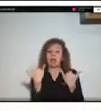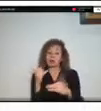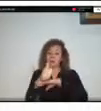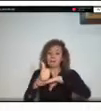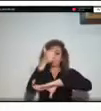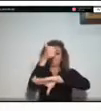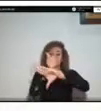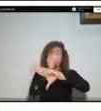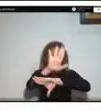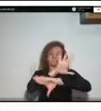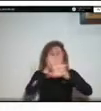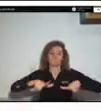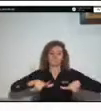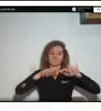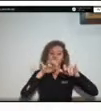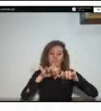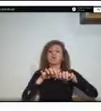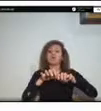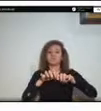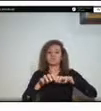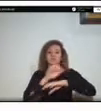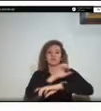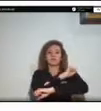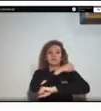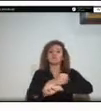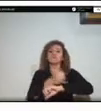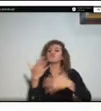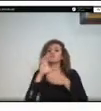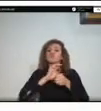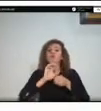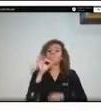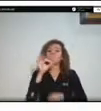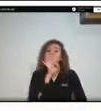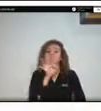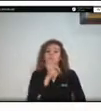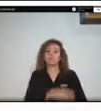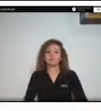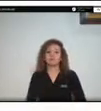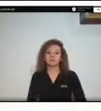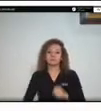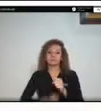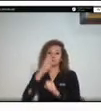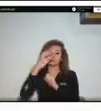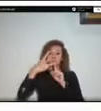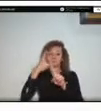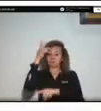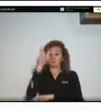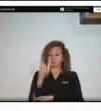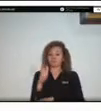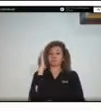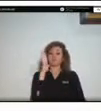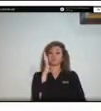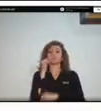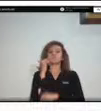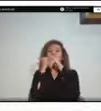del riesgo de la ciudad de villavicencio nos acompaña también el ingeniero guillermo alberto pérez torres es ingeniero